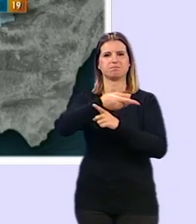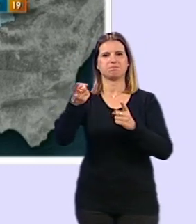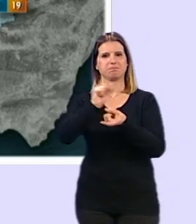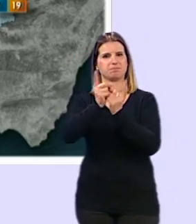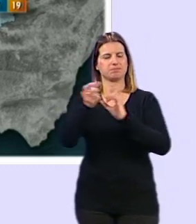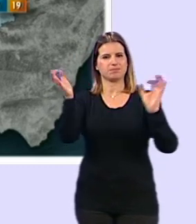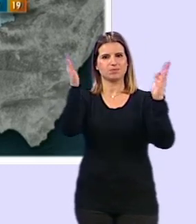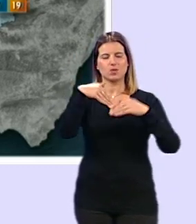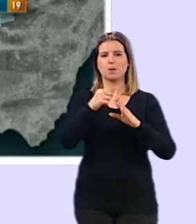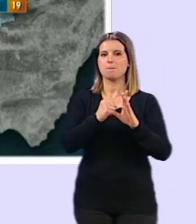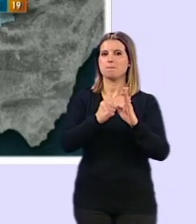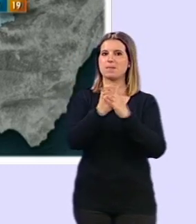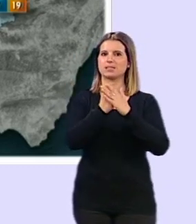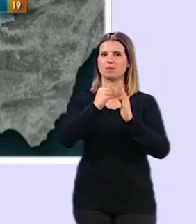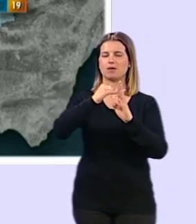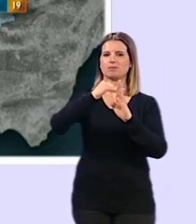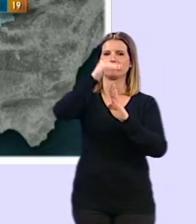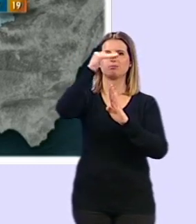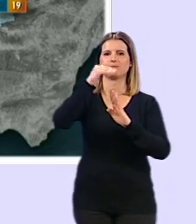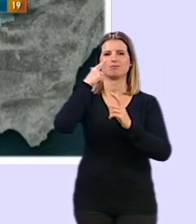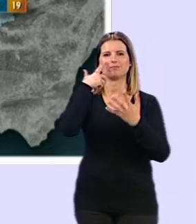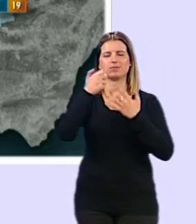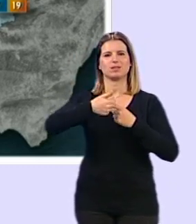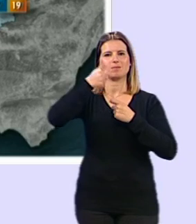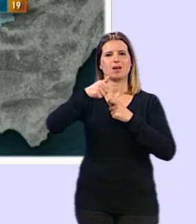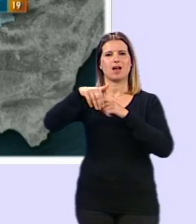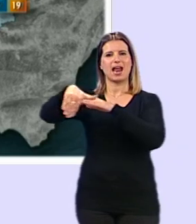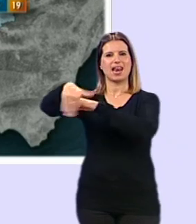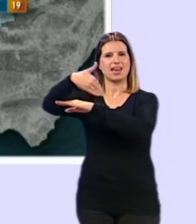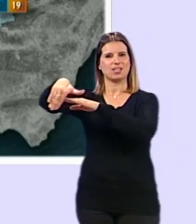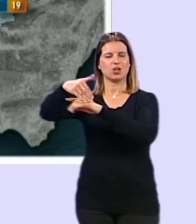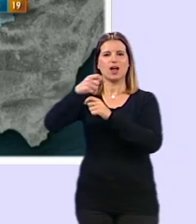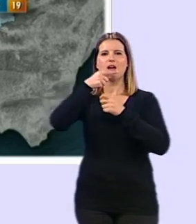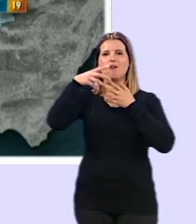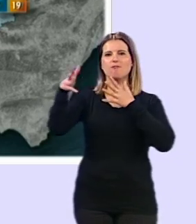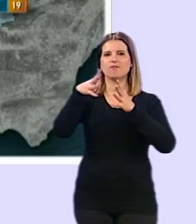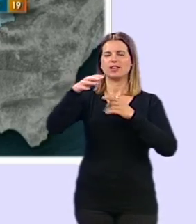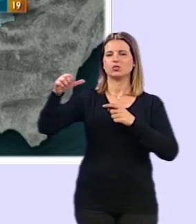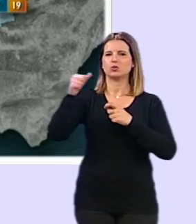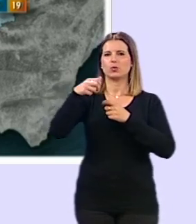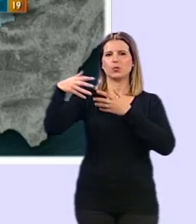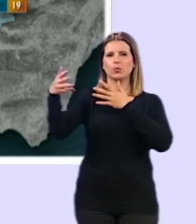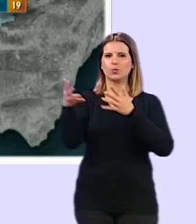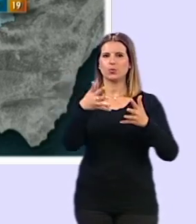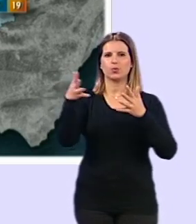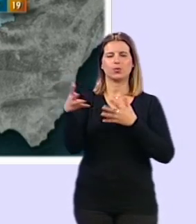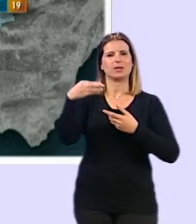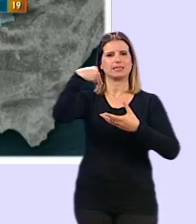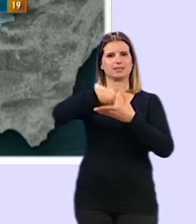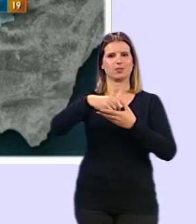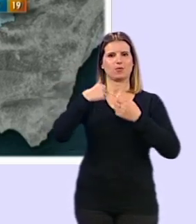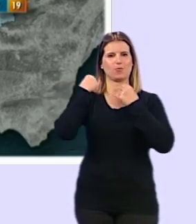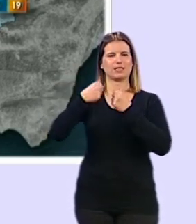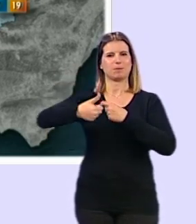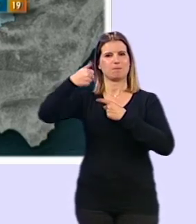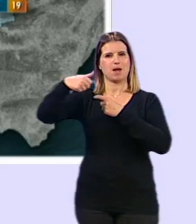las máximas irán en ascenso localmente notable en el litoral vientos de componente oeste flojos en el interior más intensos en